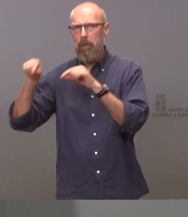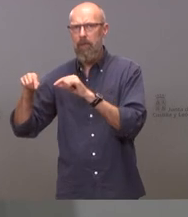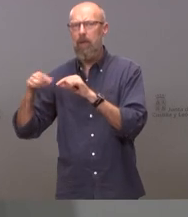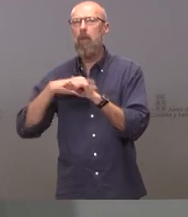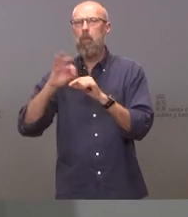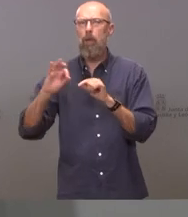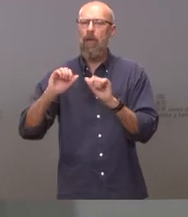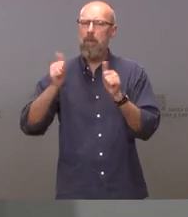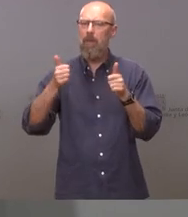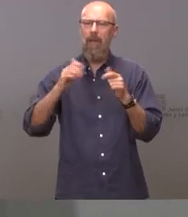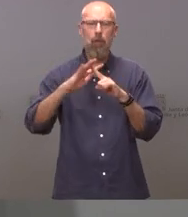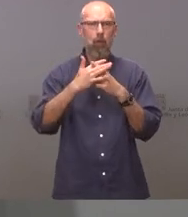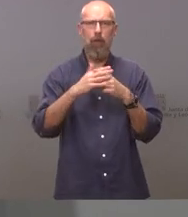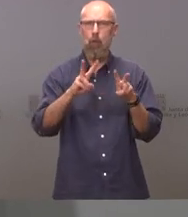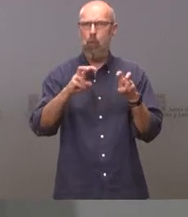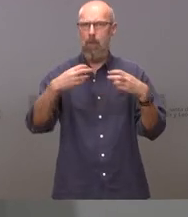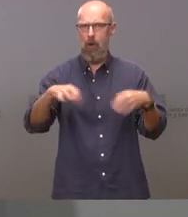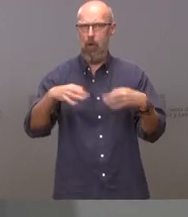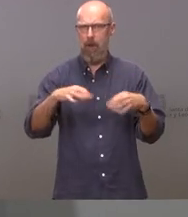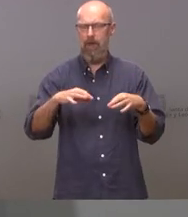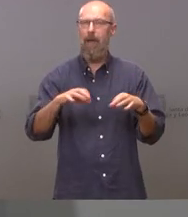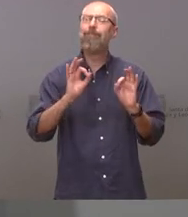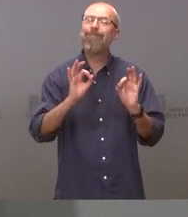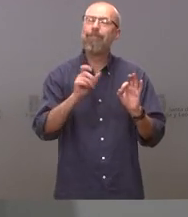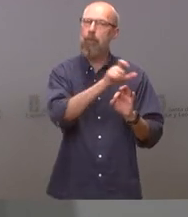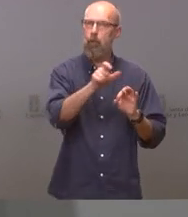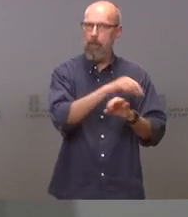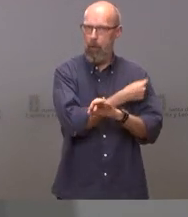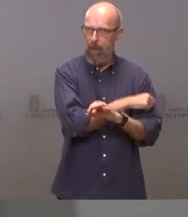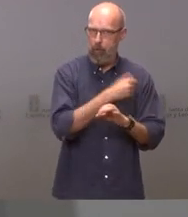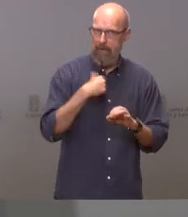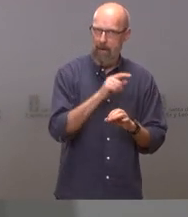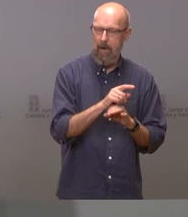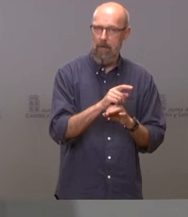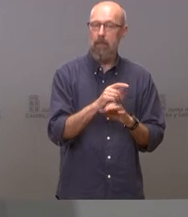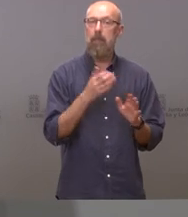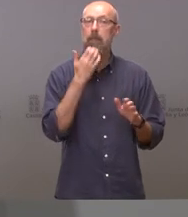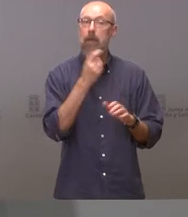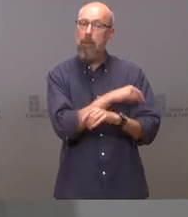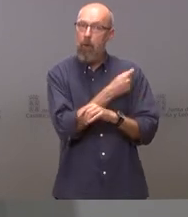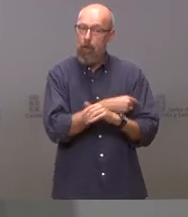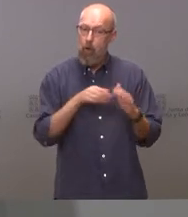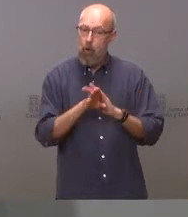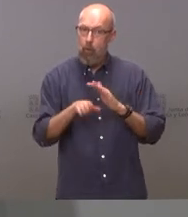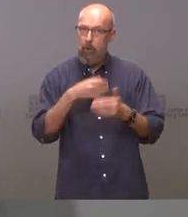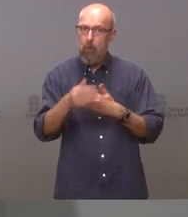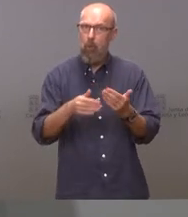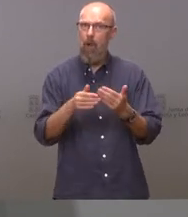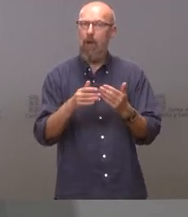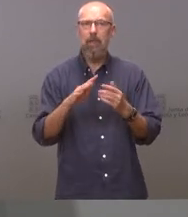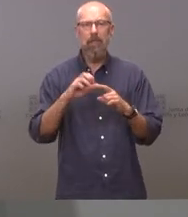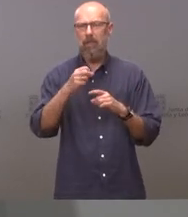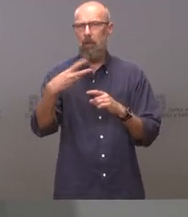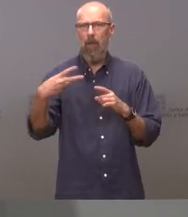en situación de nueva normalidad en el grupo de vacunados y a medida que avancemos en la vacunación van a mejorar los